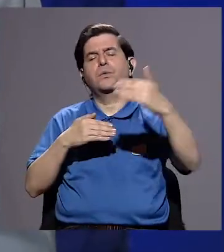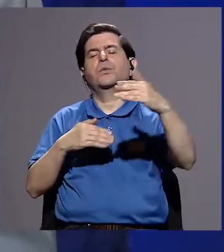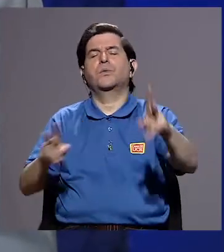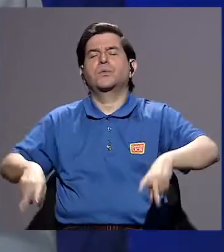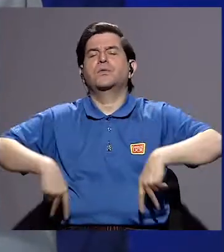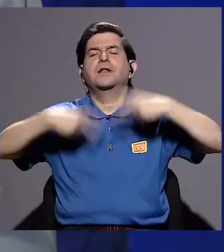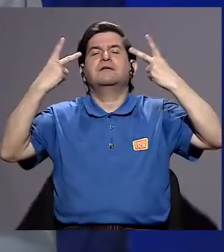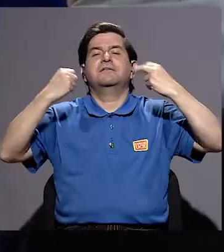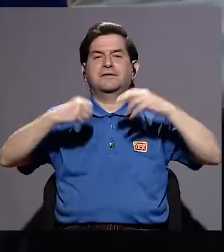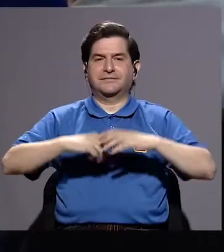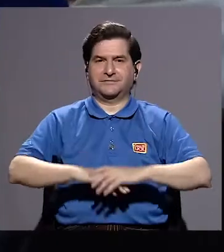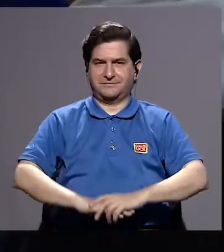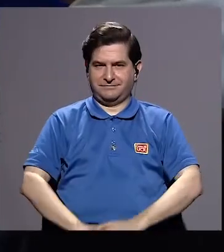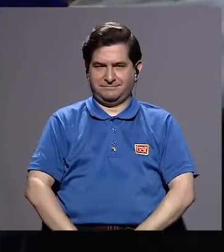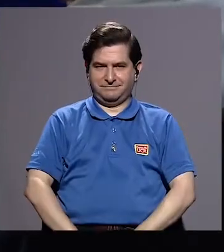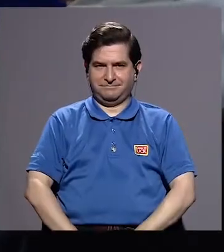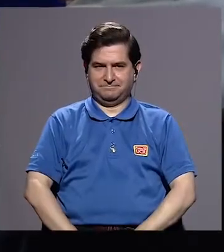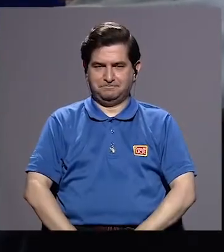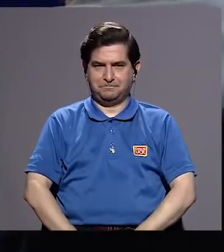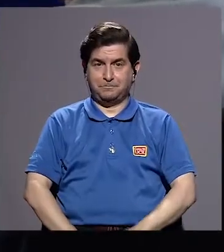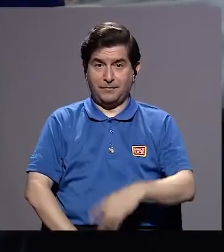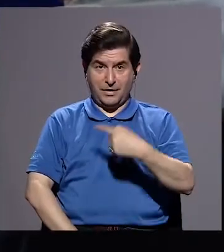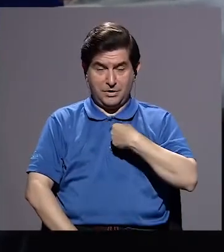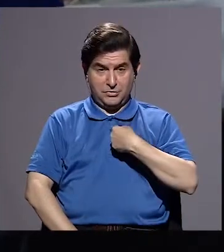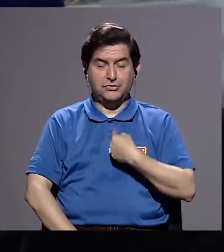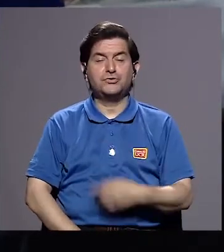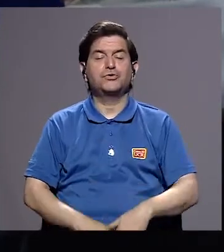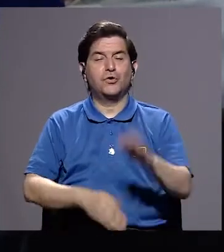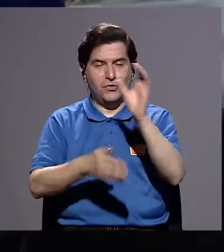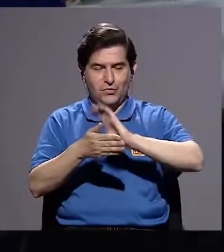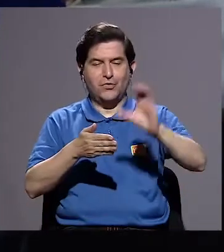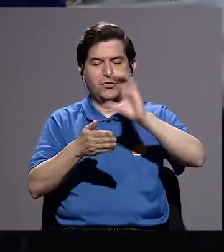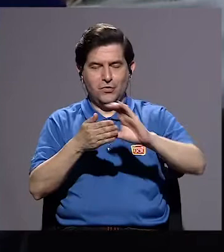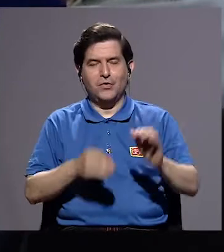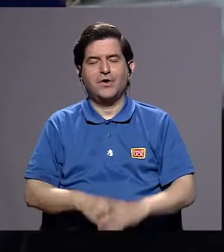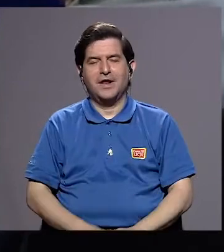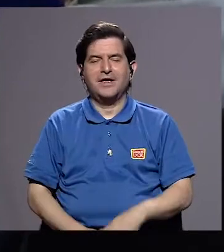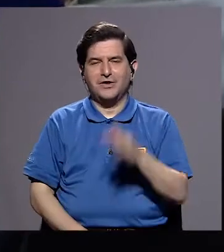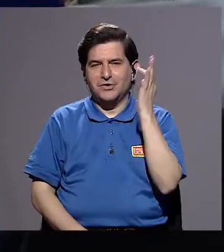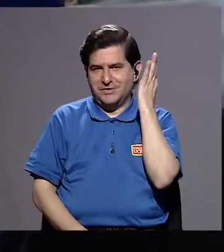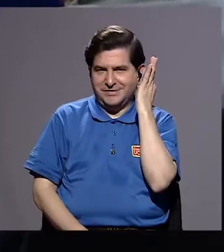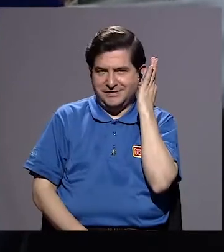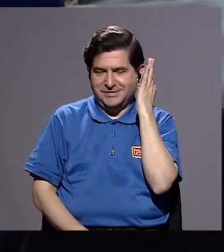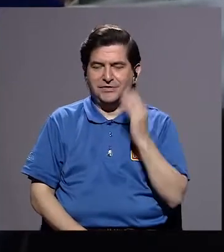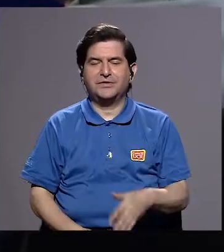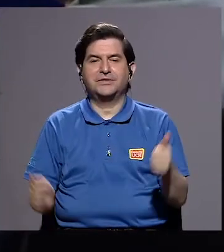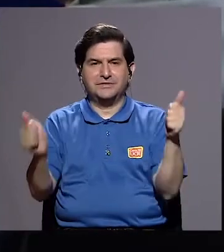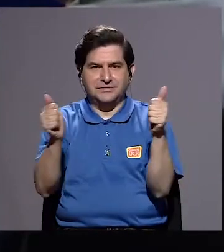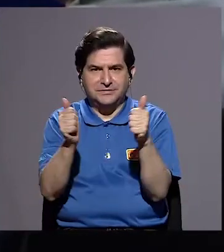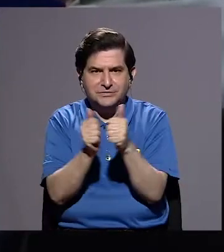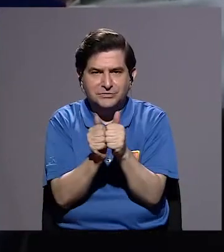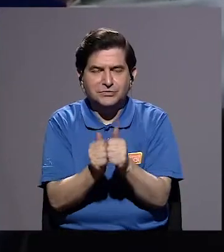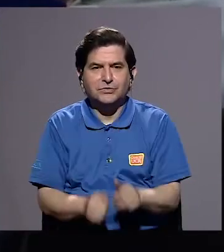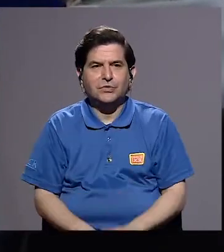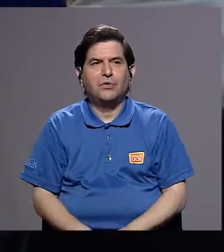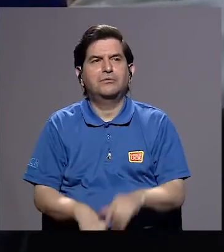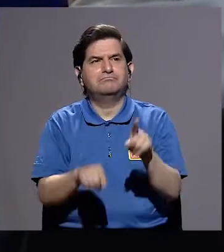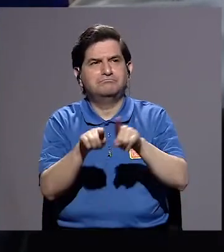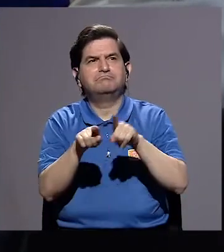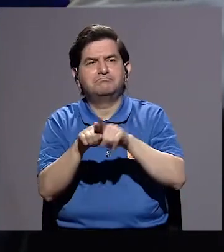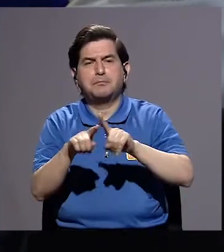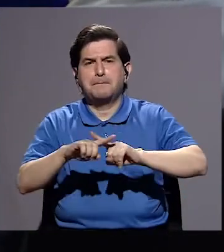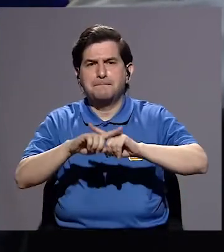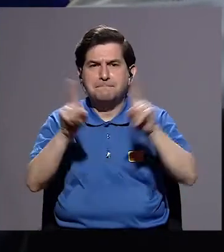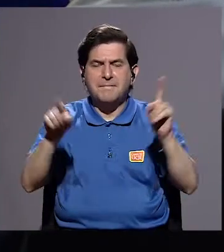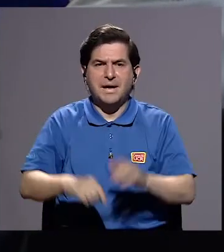largo de toda su vida? Sí, bueno, yo estuve en el Colegio de Señoritas junto con algunas hermanas,